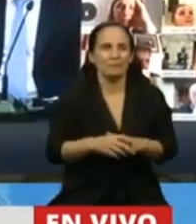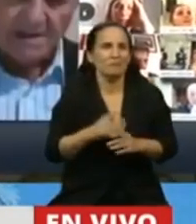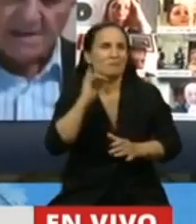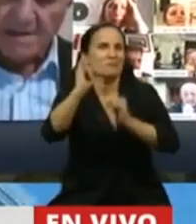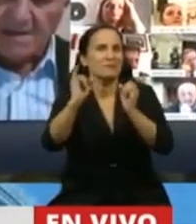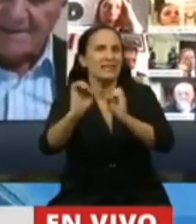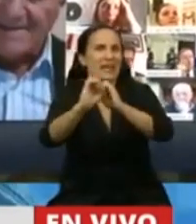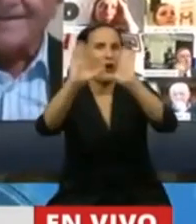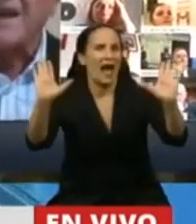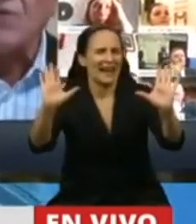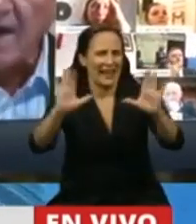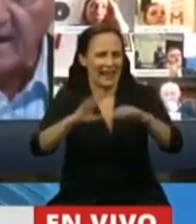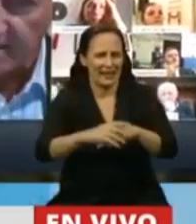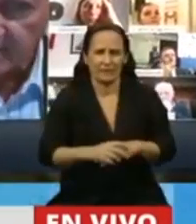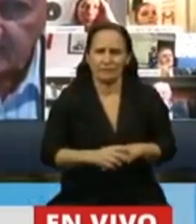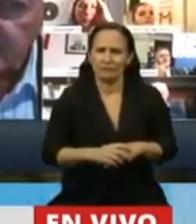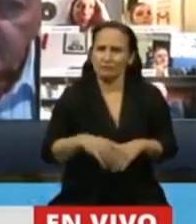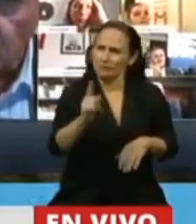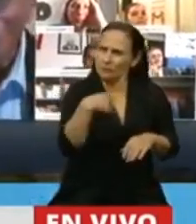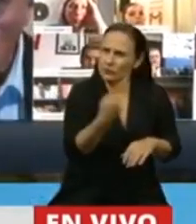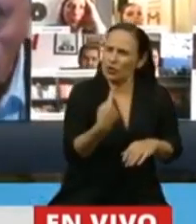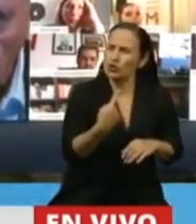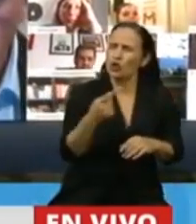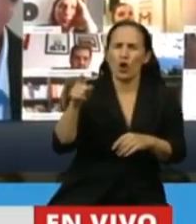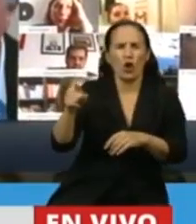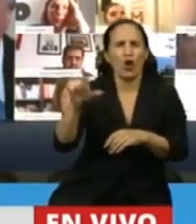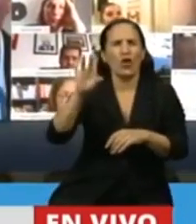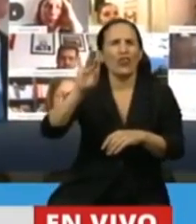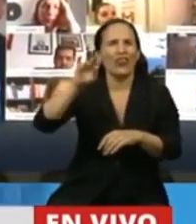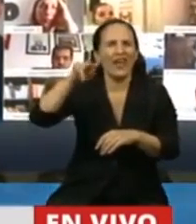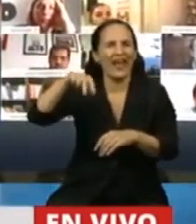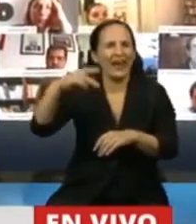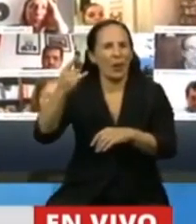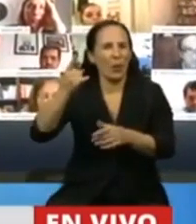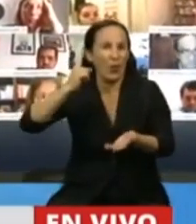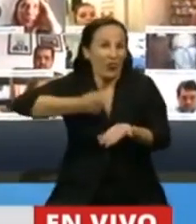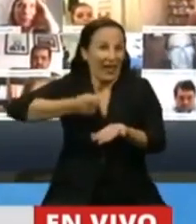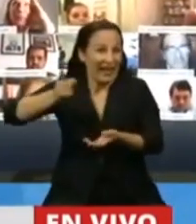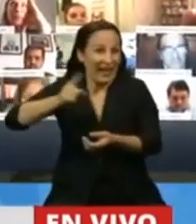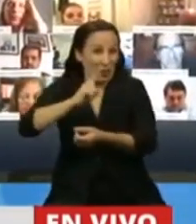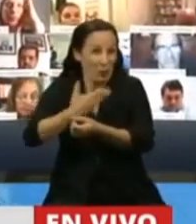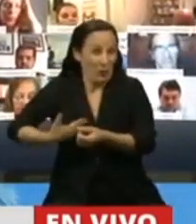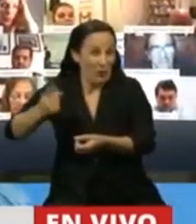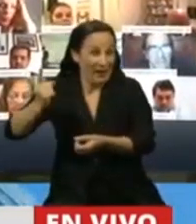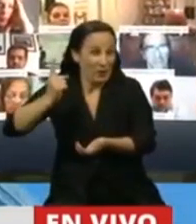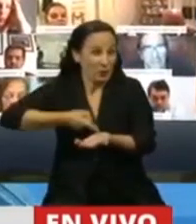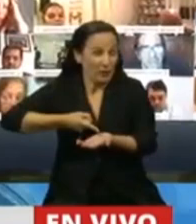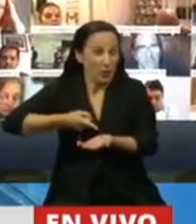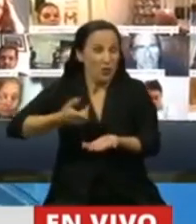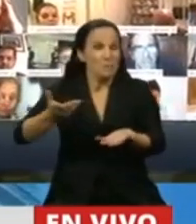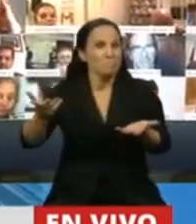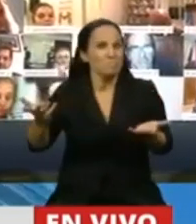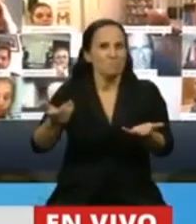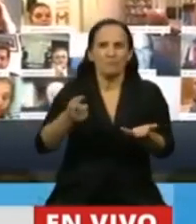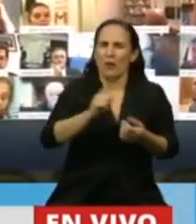lugar nosotros reprochamos y rechazamos este denebo que le atribuye facultades al Poder